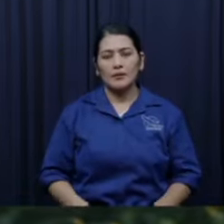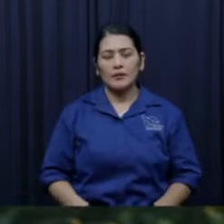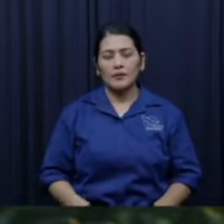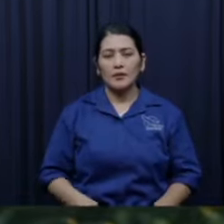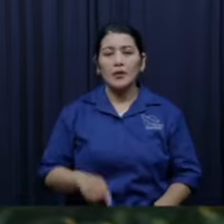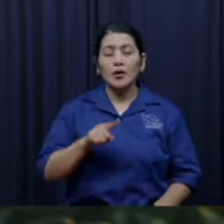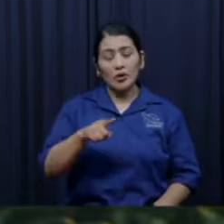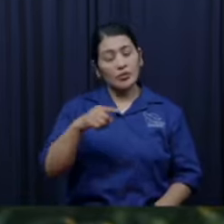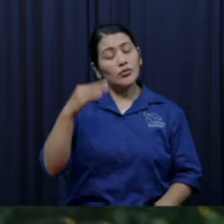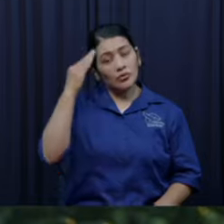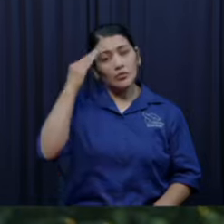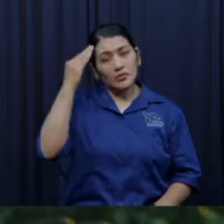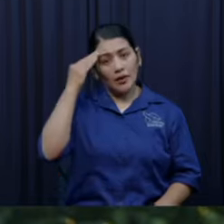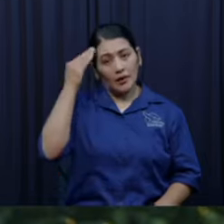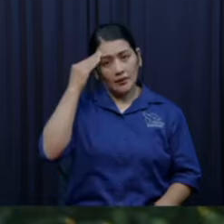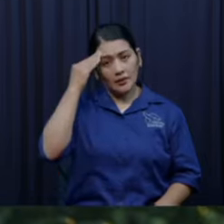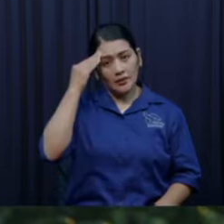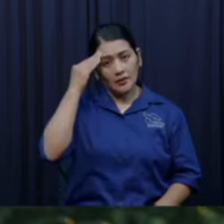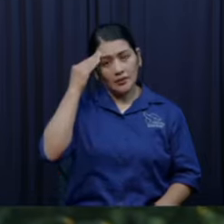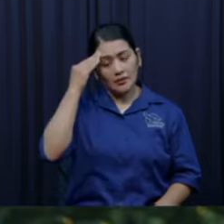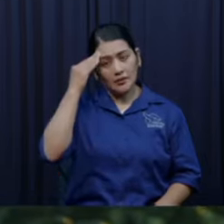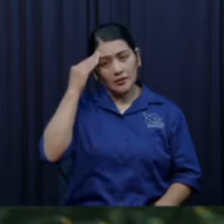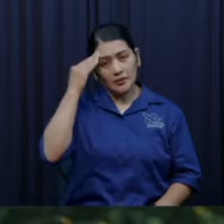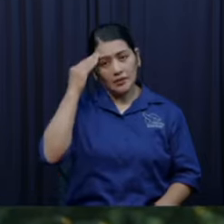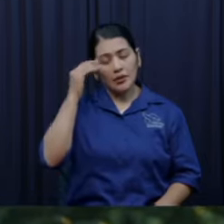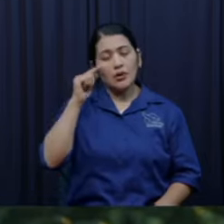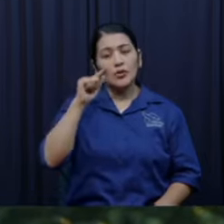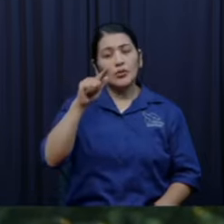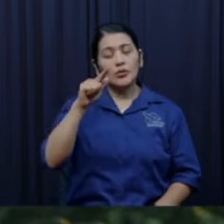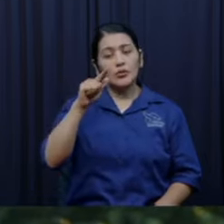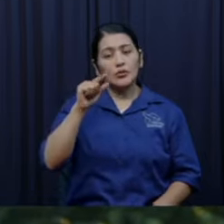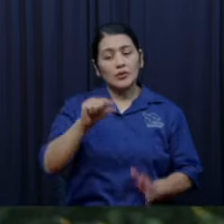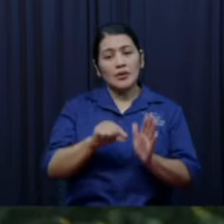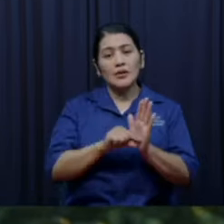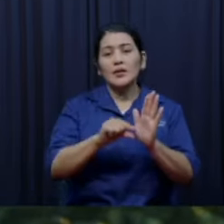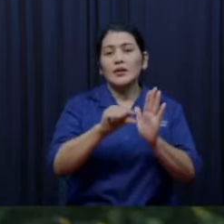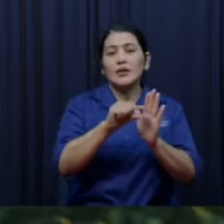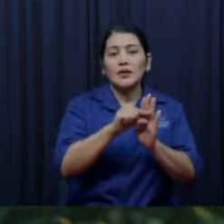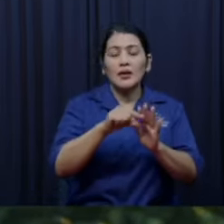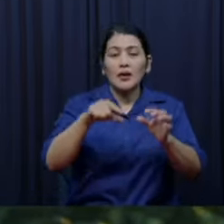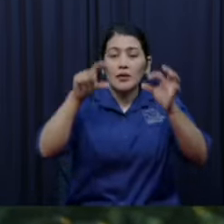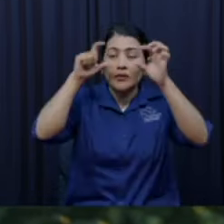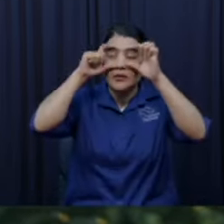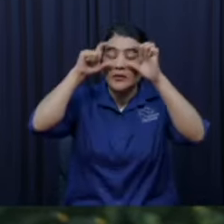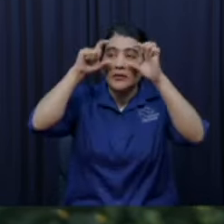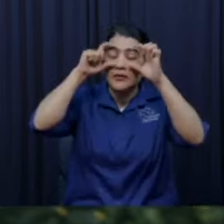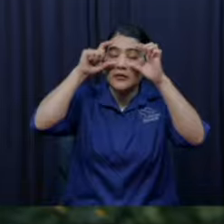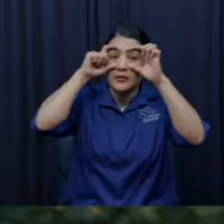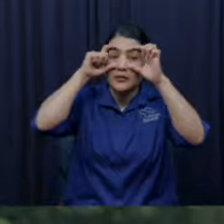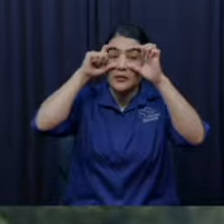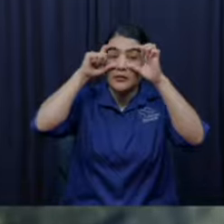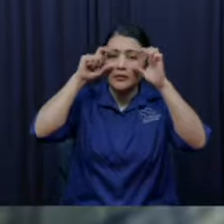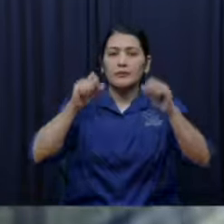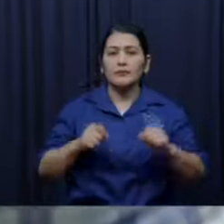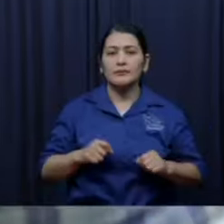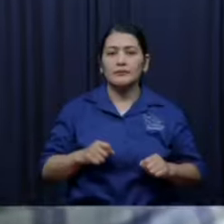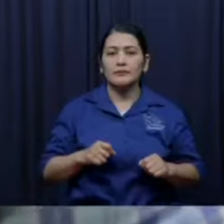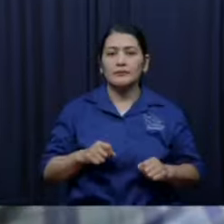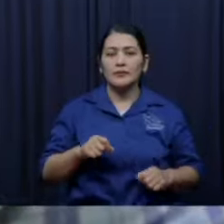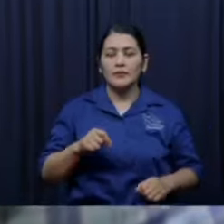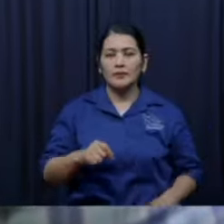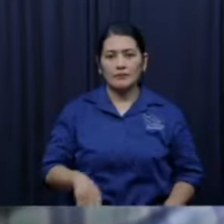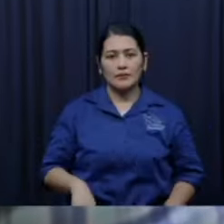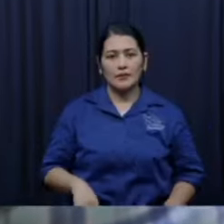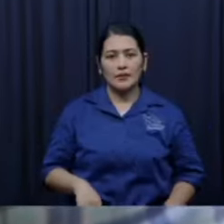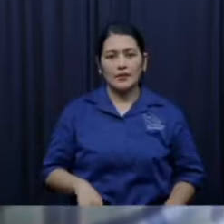es su visión alguien sabe cuánto es su visión 20 20-30 ¿quién dijo eso?